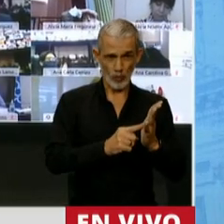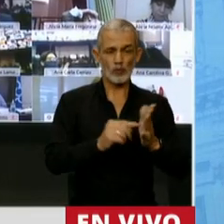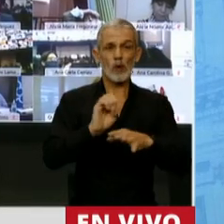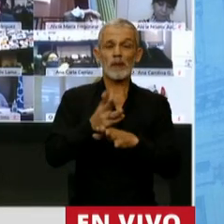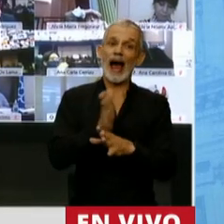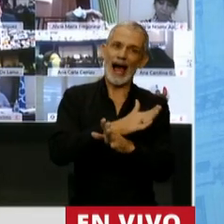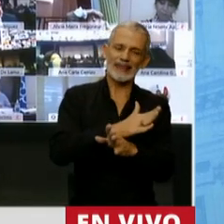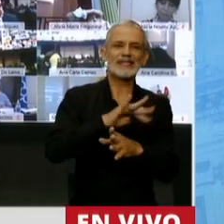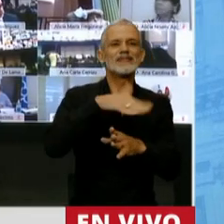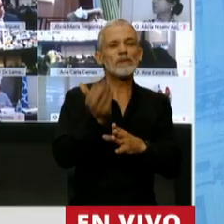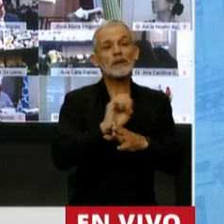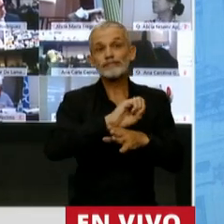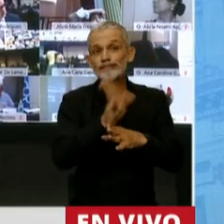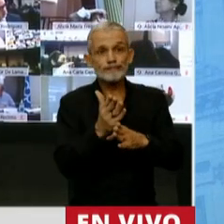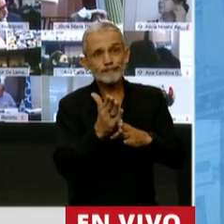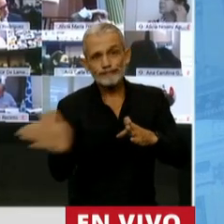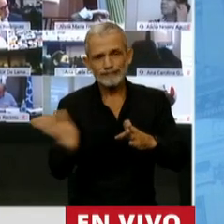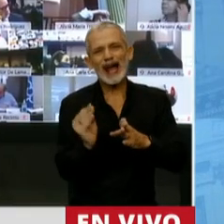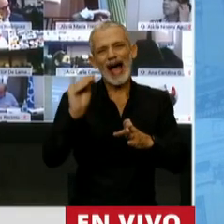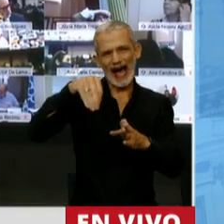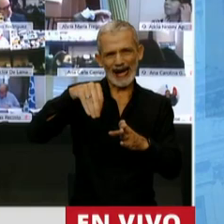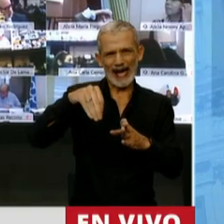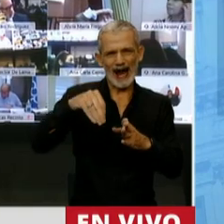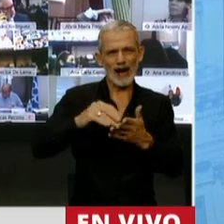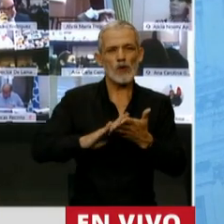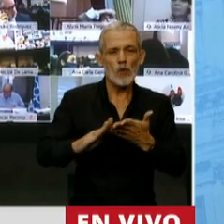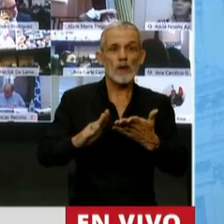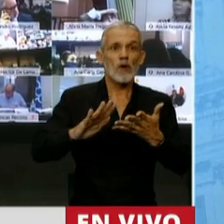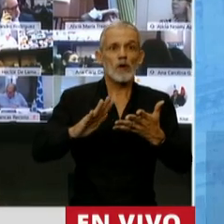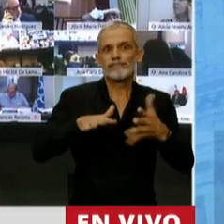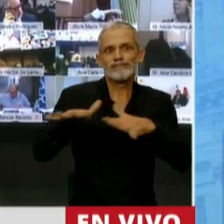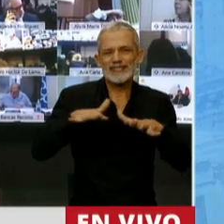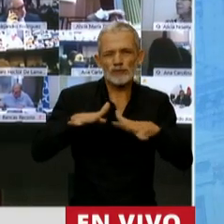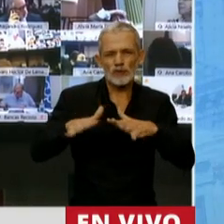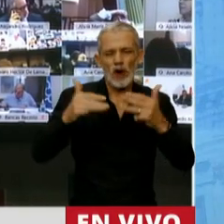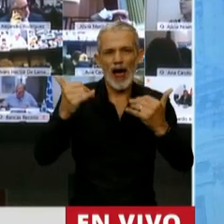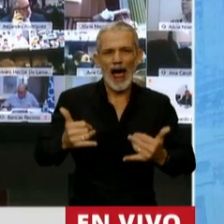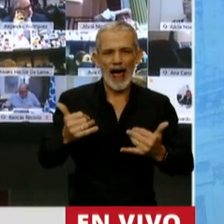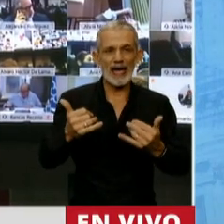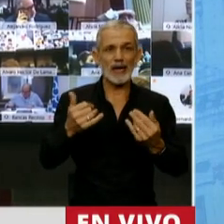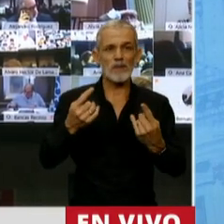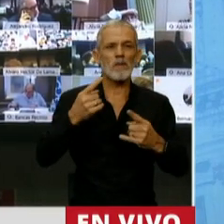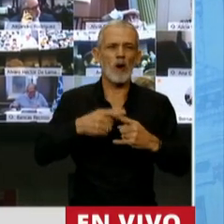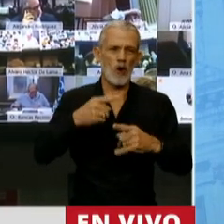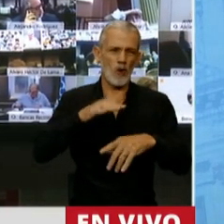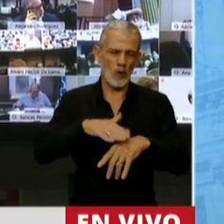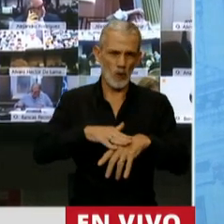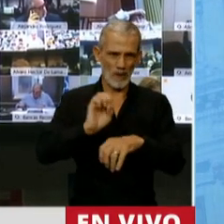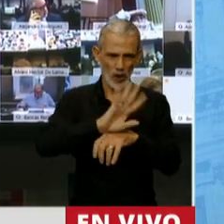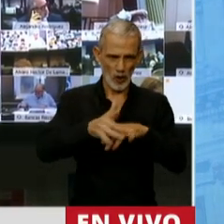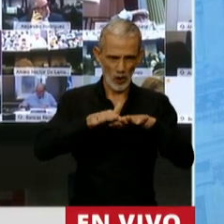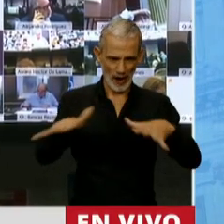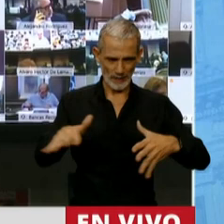y luego agregar las consideraciones de lo que nos pasó como consecuencia de la